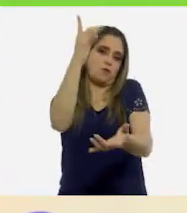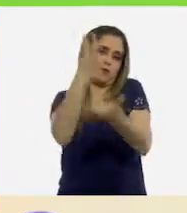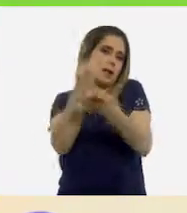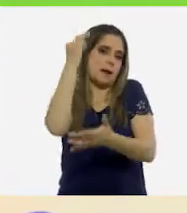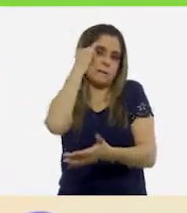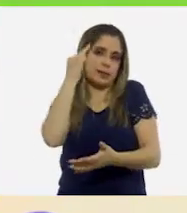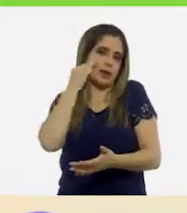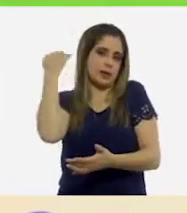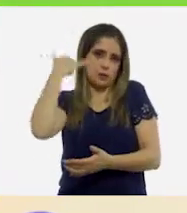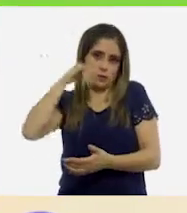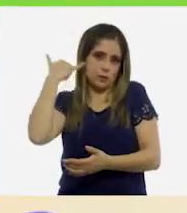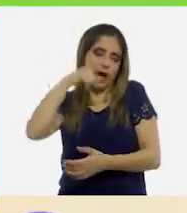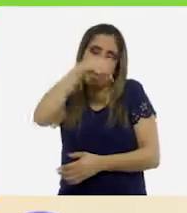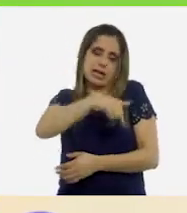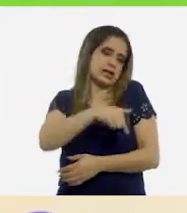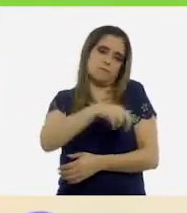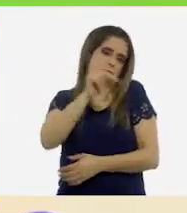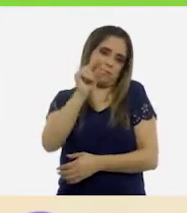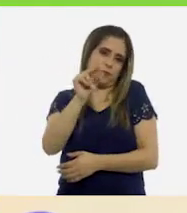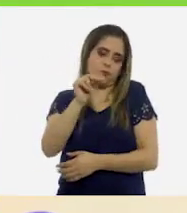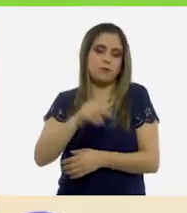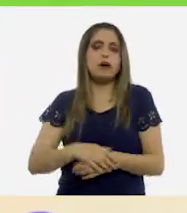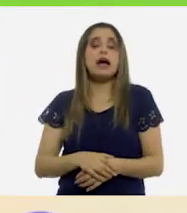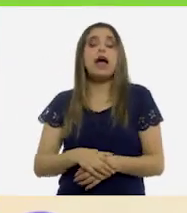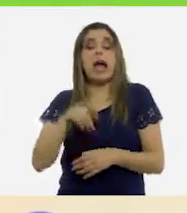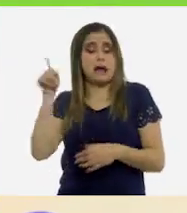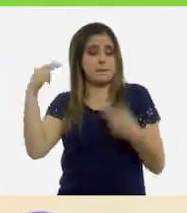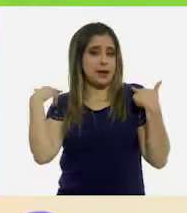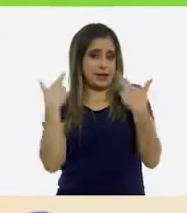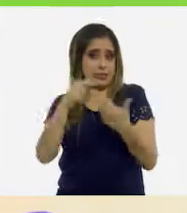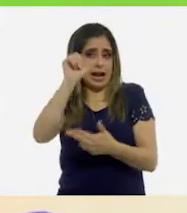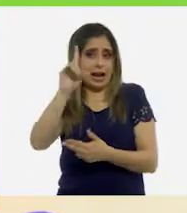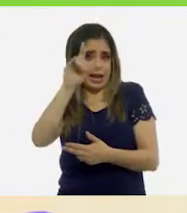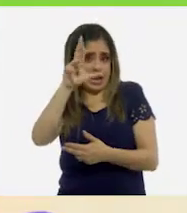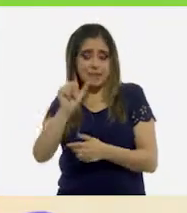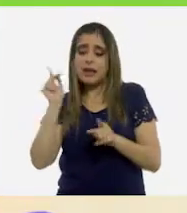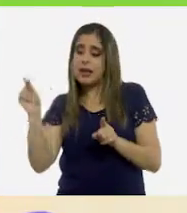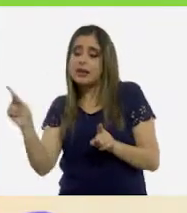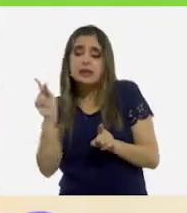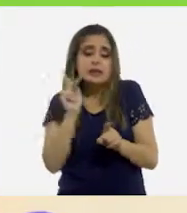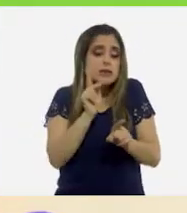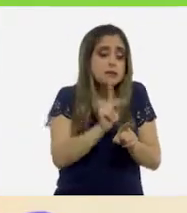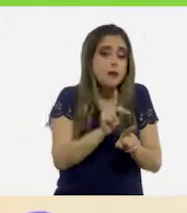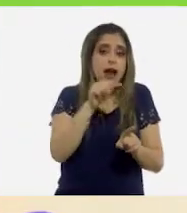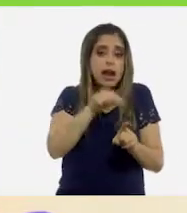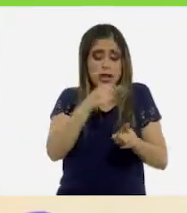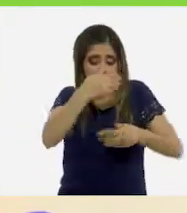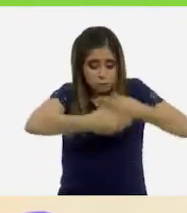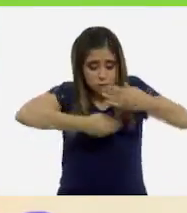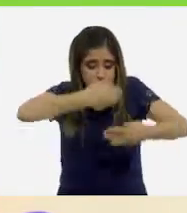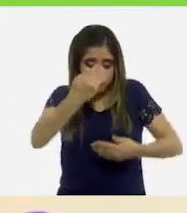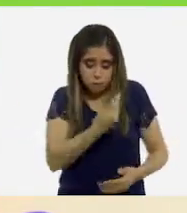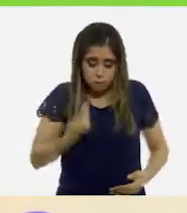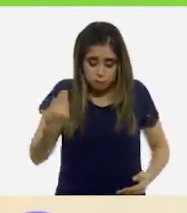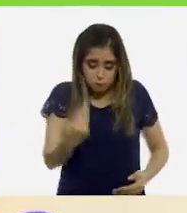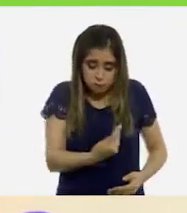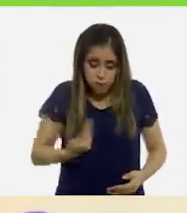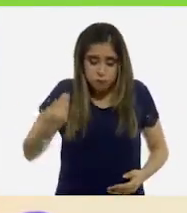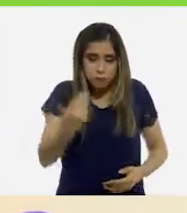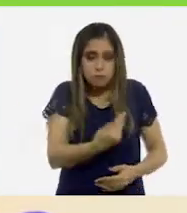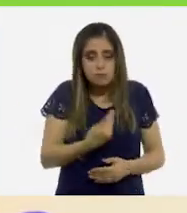vivimos. Pero a lo que se refiere la maestra Alejandra es que le pasó como a mí, que nos envolvían como taquitos.